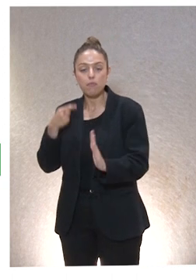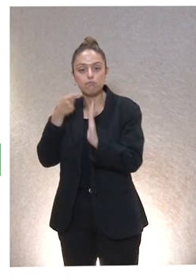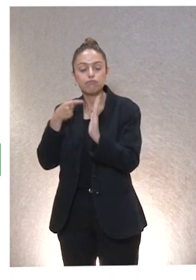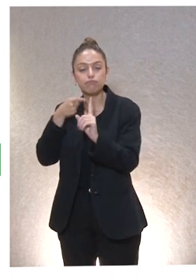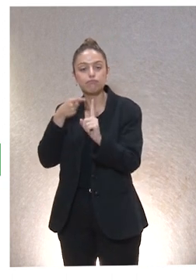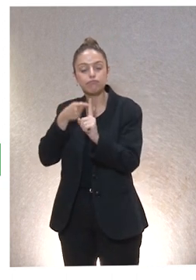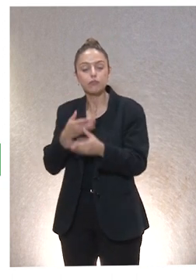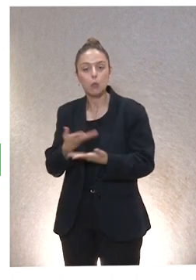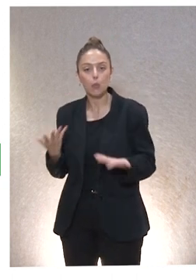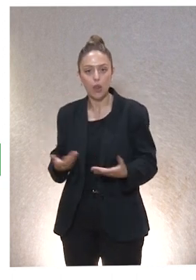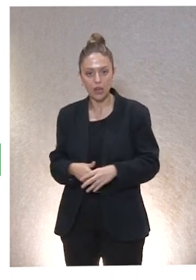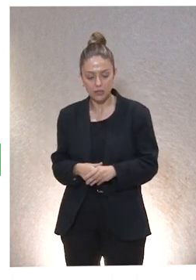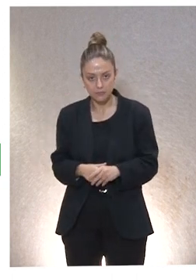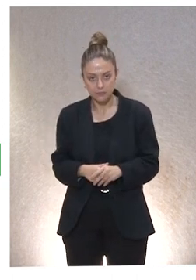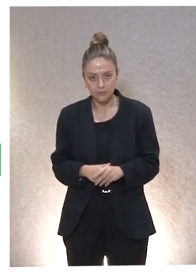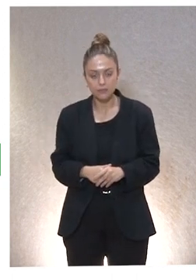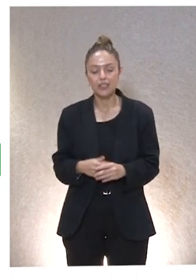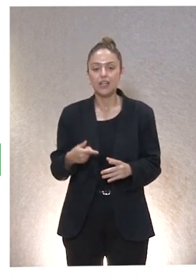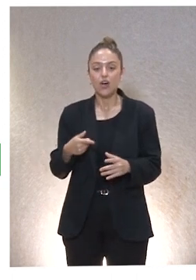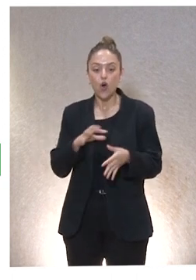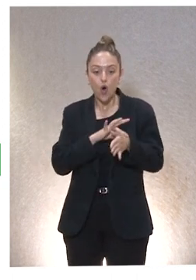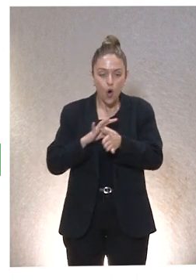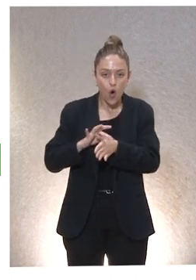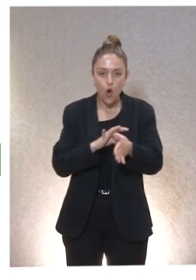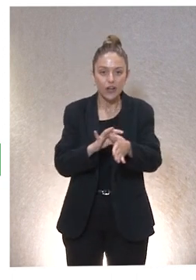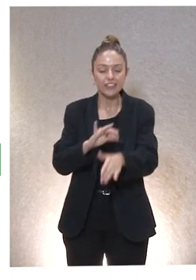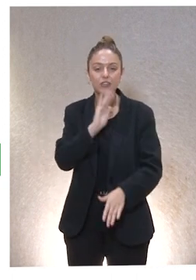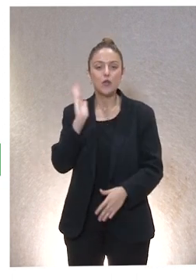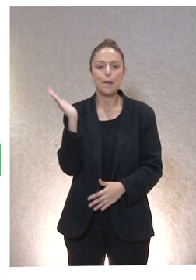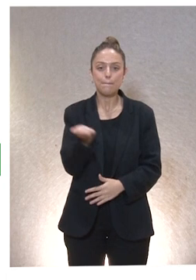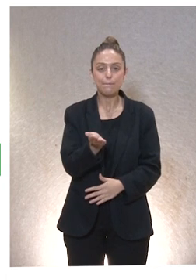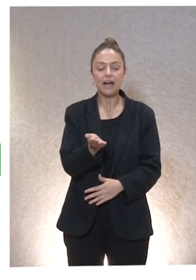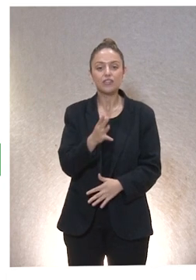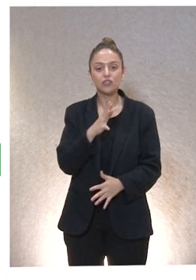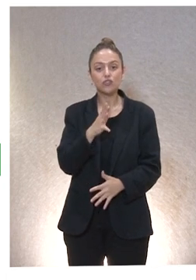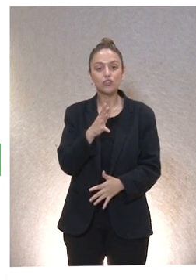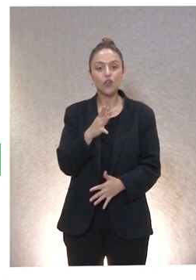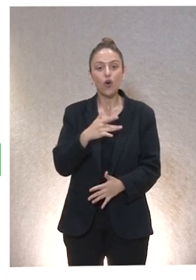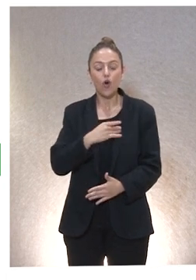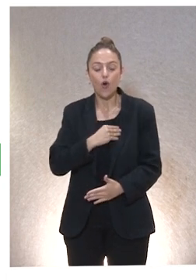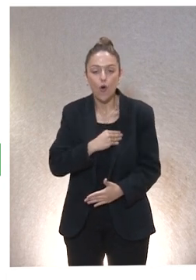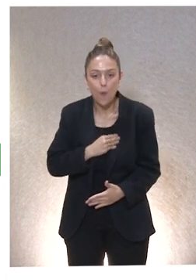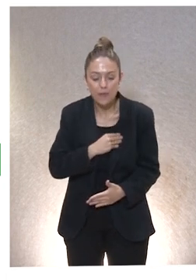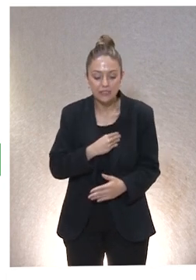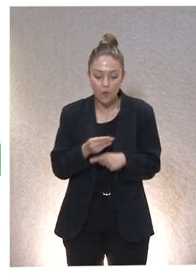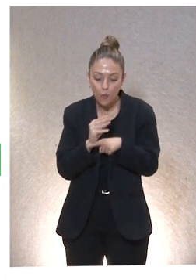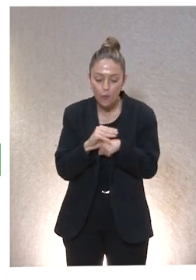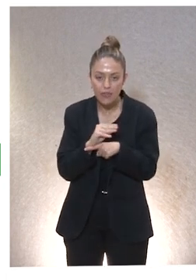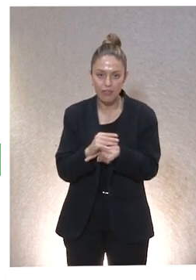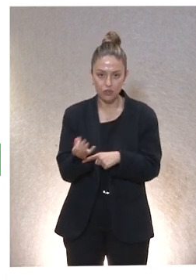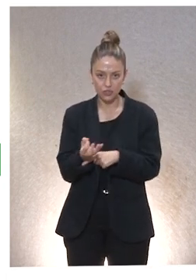Siempre tiene que estar orientada por el impacto interpelador compasivo de las personas que necesitan los cuidados.